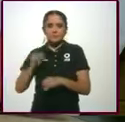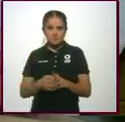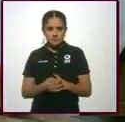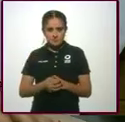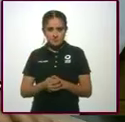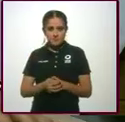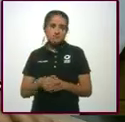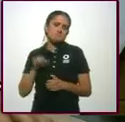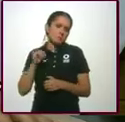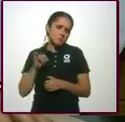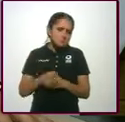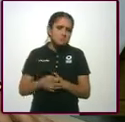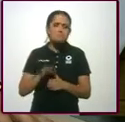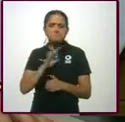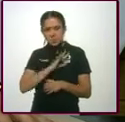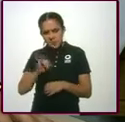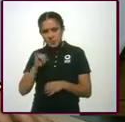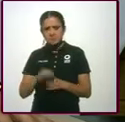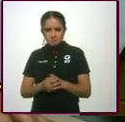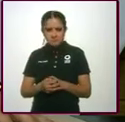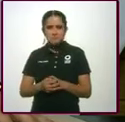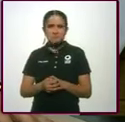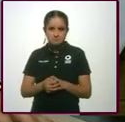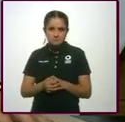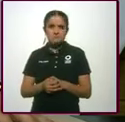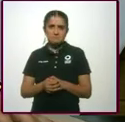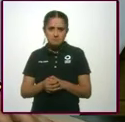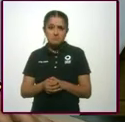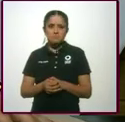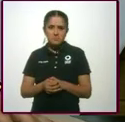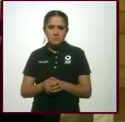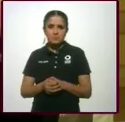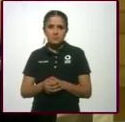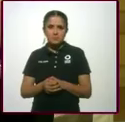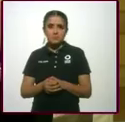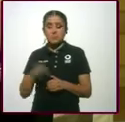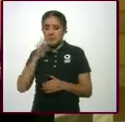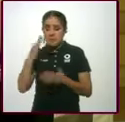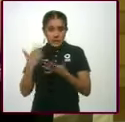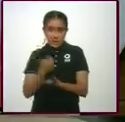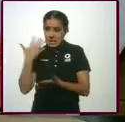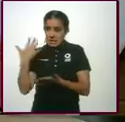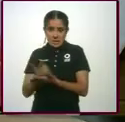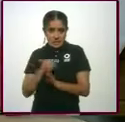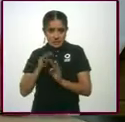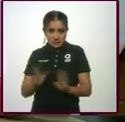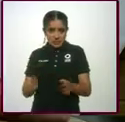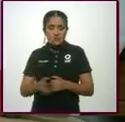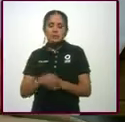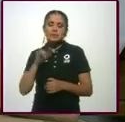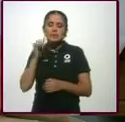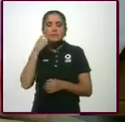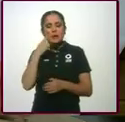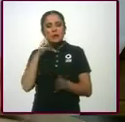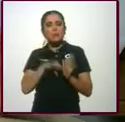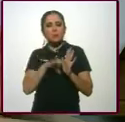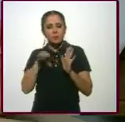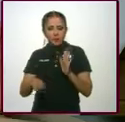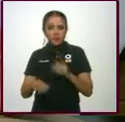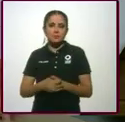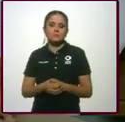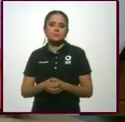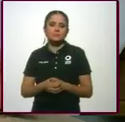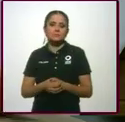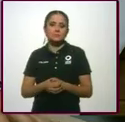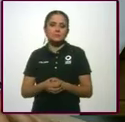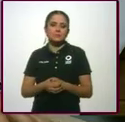Sí. Sí, sí pueden comprar. ¿Sí? Sí. Y si ganan, ganan. Sí, sí. Mire, aquí, por ejemplo, a